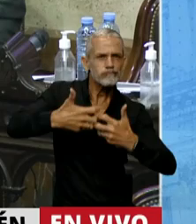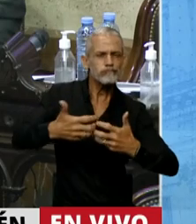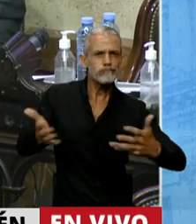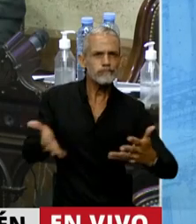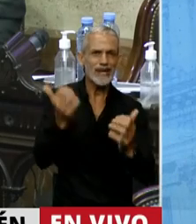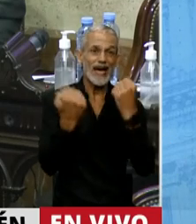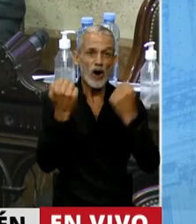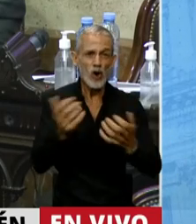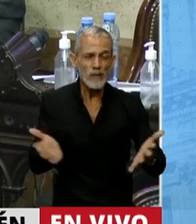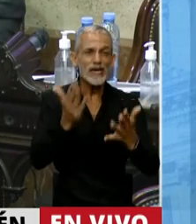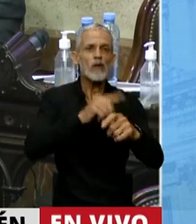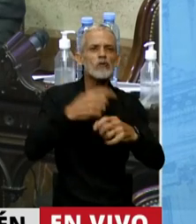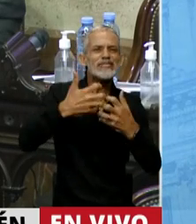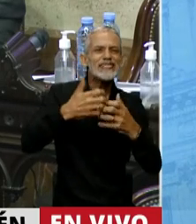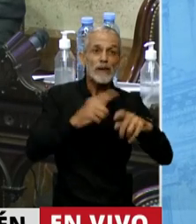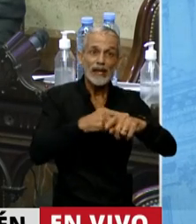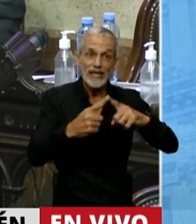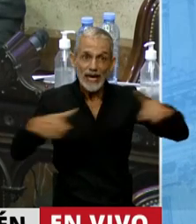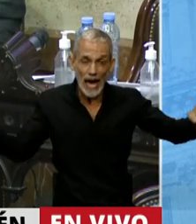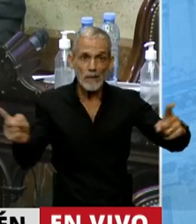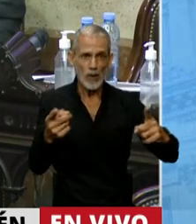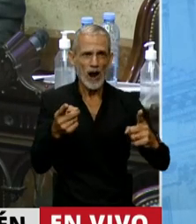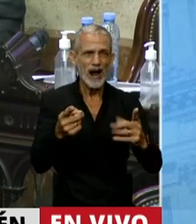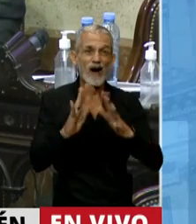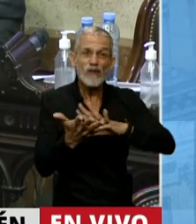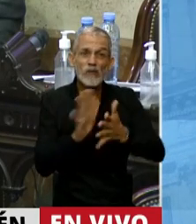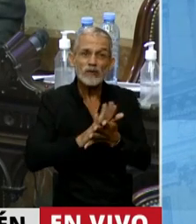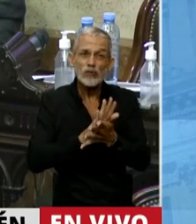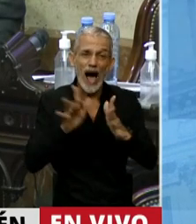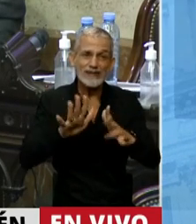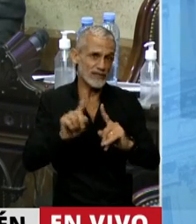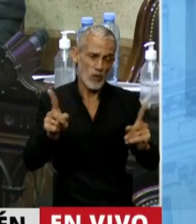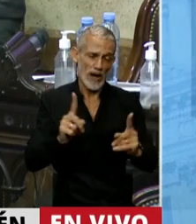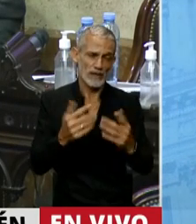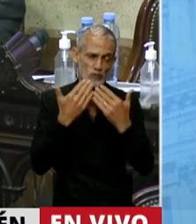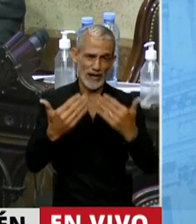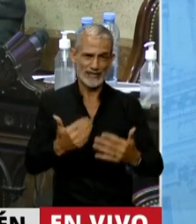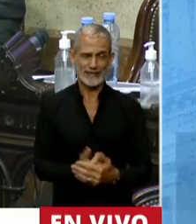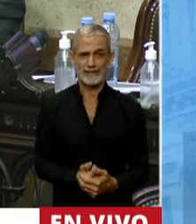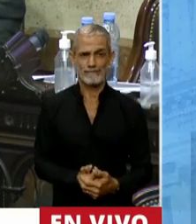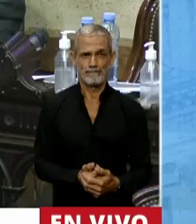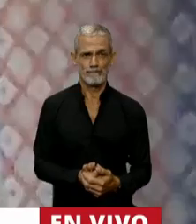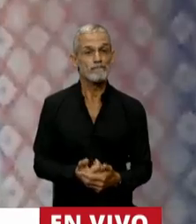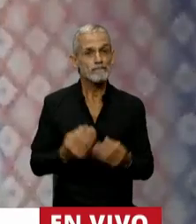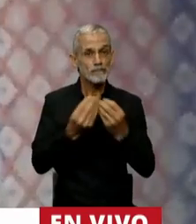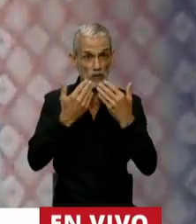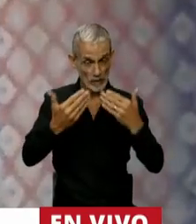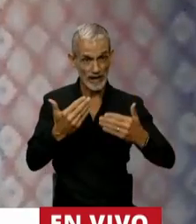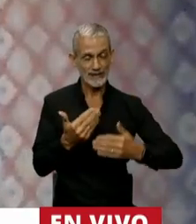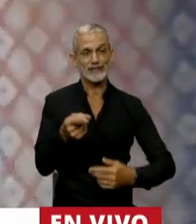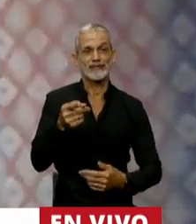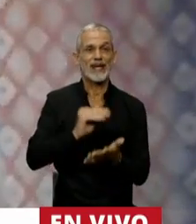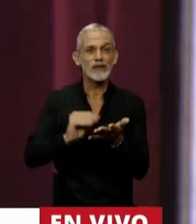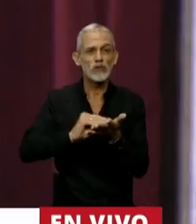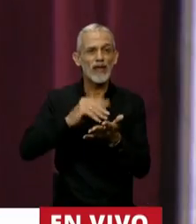sustentable en el tiempo, no habrá modo de sanearlo. Muchas gracias. Muchas gracias,